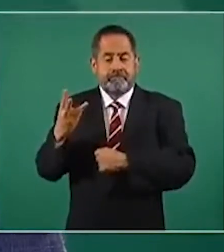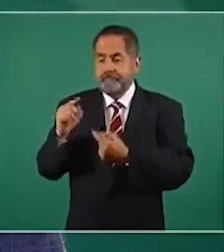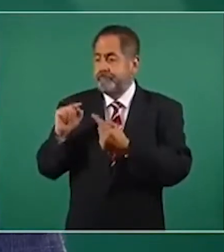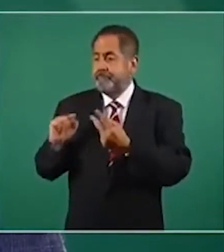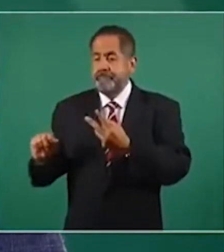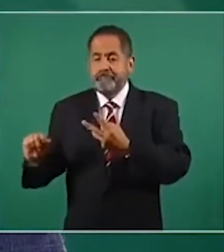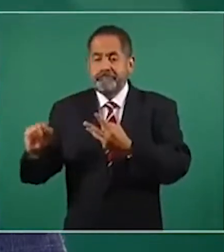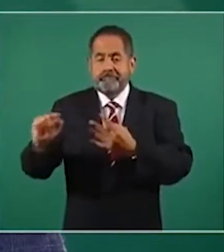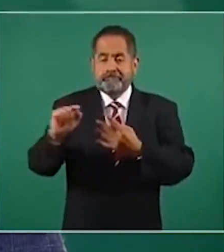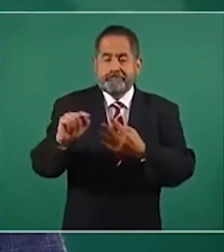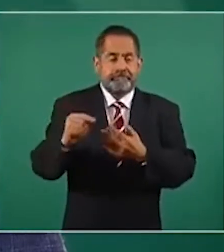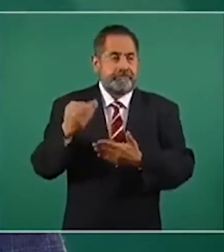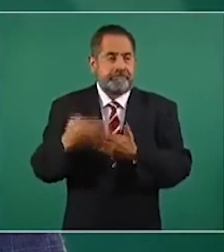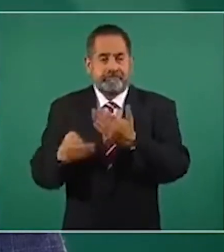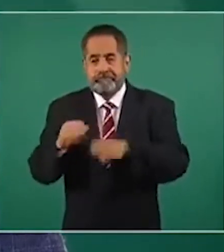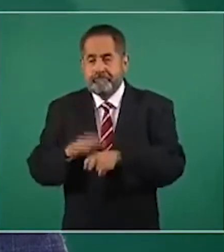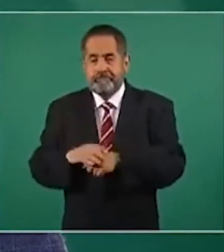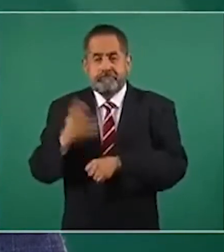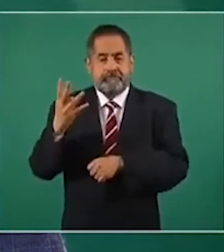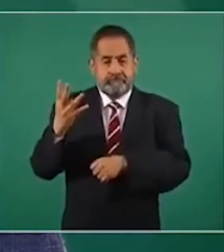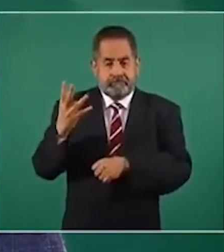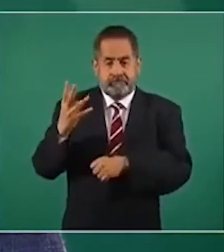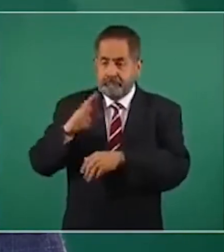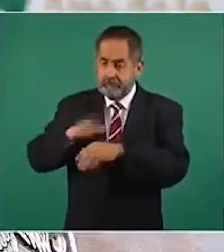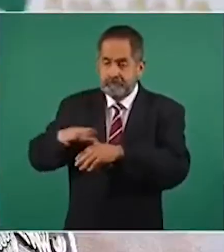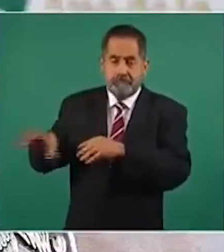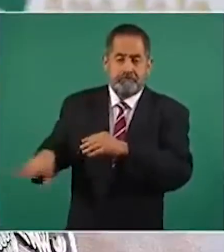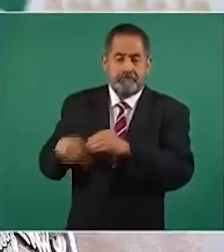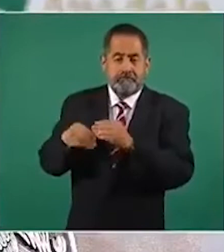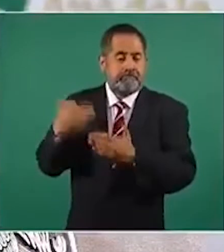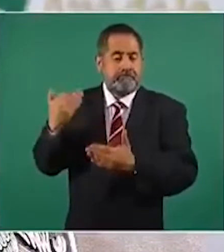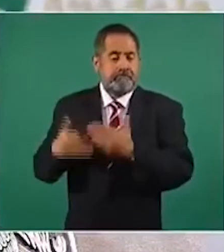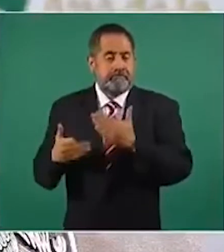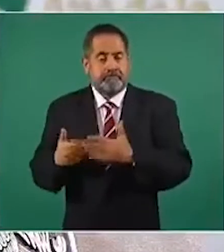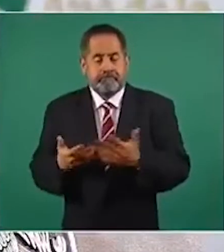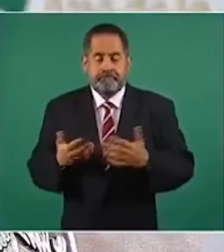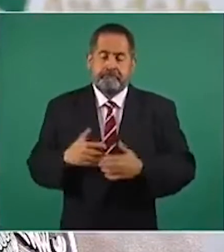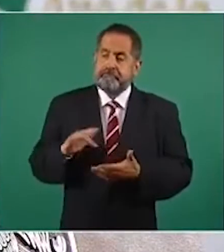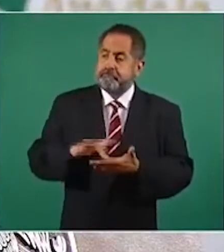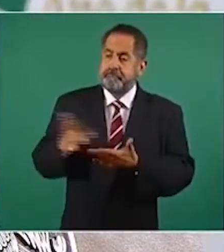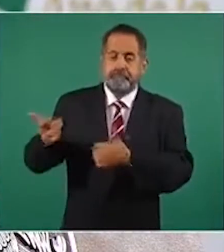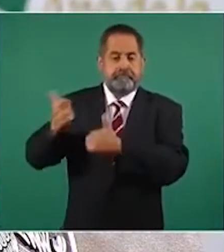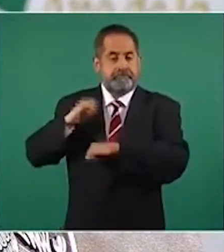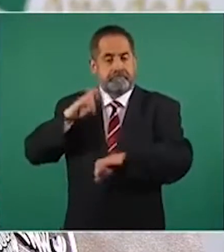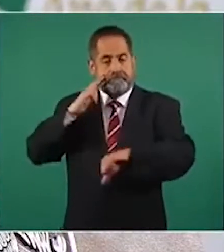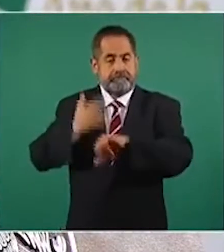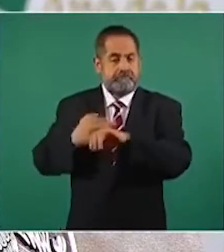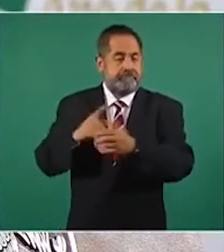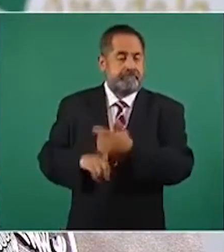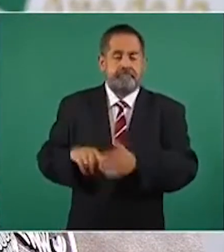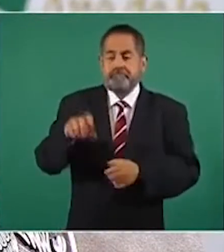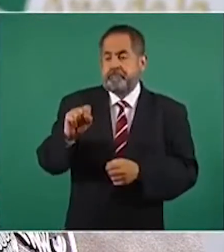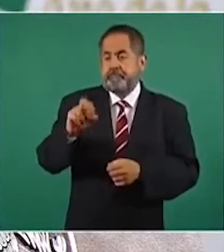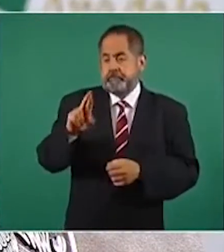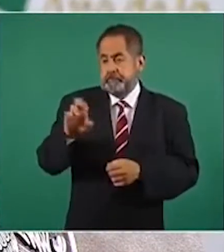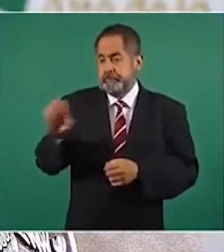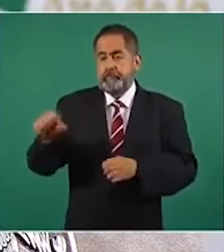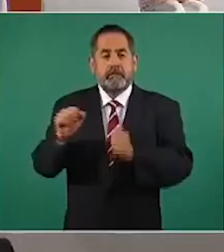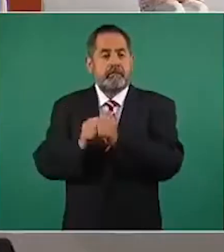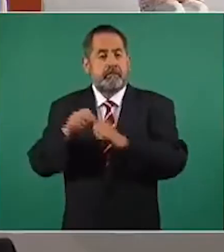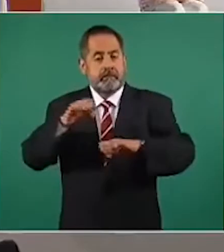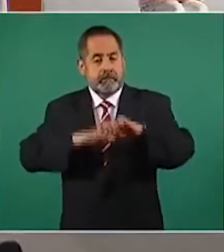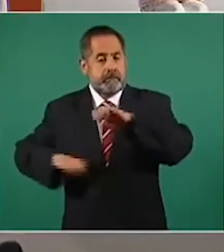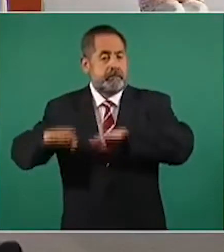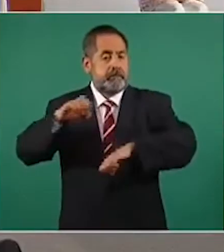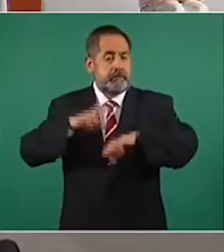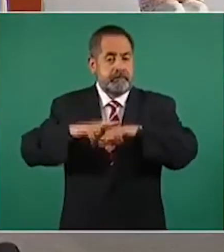consumo y cuatro de abasto complementario. Gracias a la Cancillería Mexicana, a través de las Embajadas de México